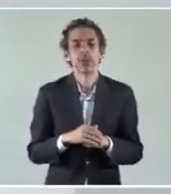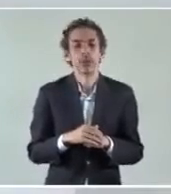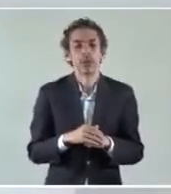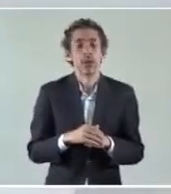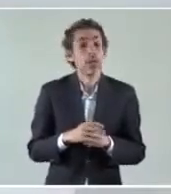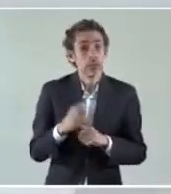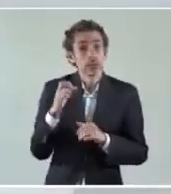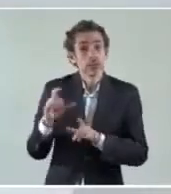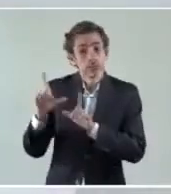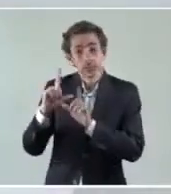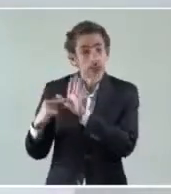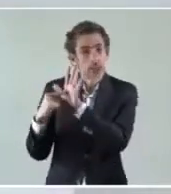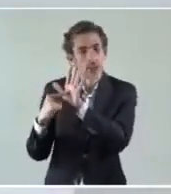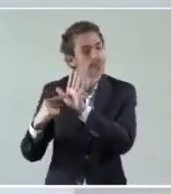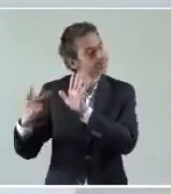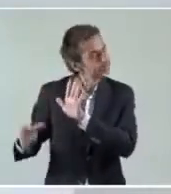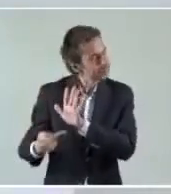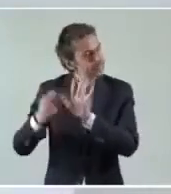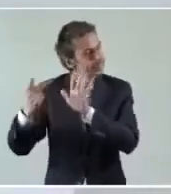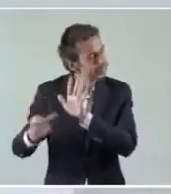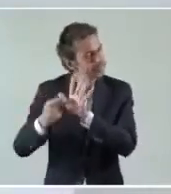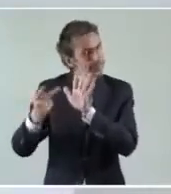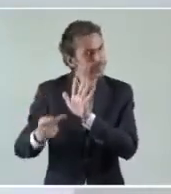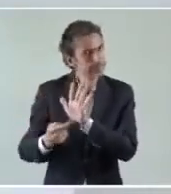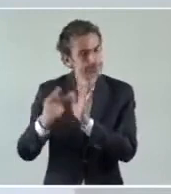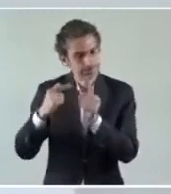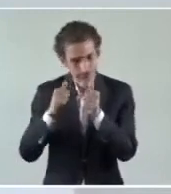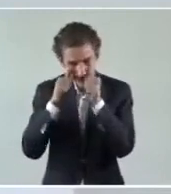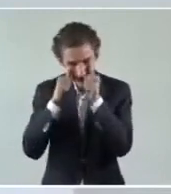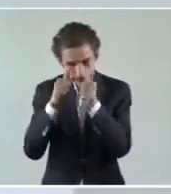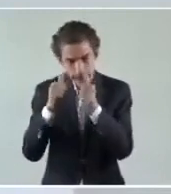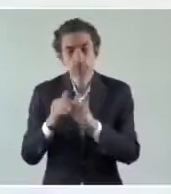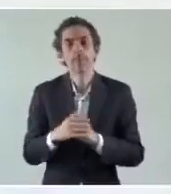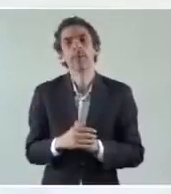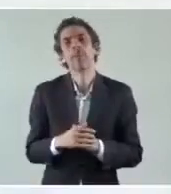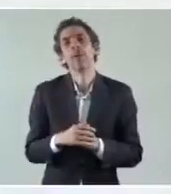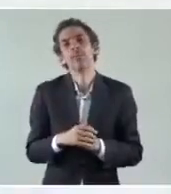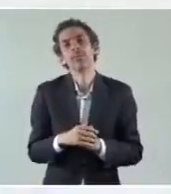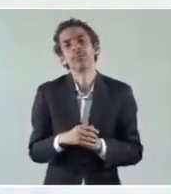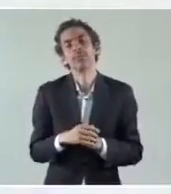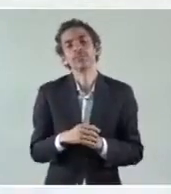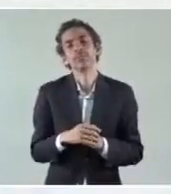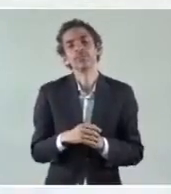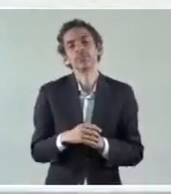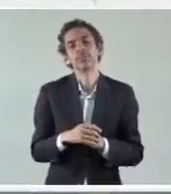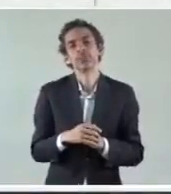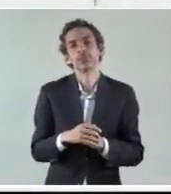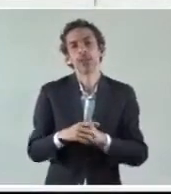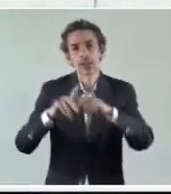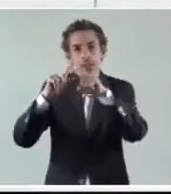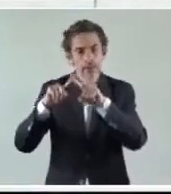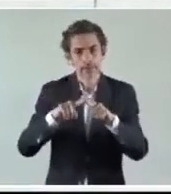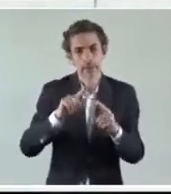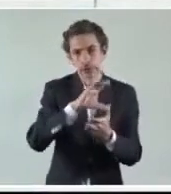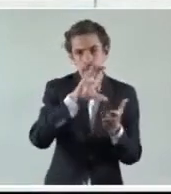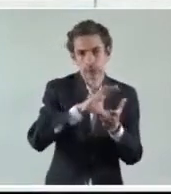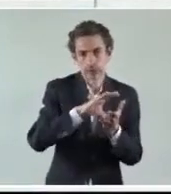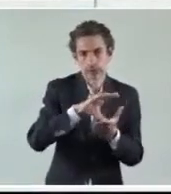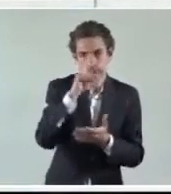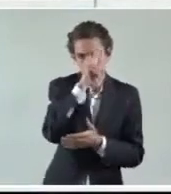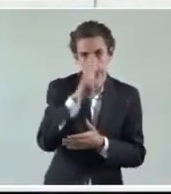Esta es la campaña de refuerzo que inicia en distintos lugares de la ciudad.